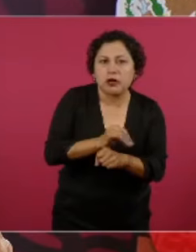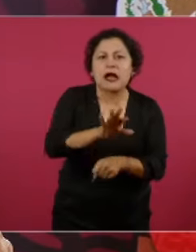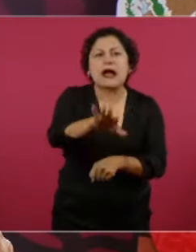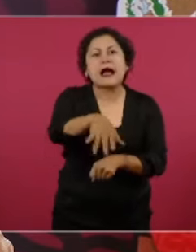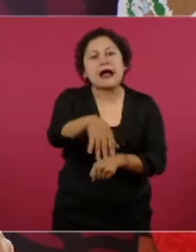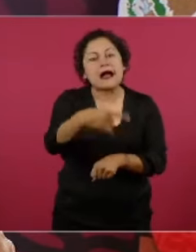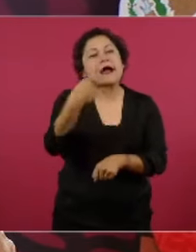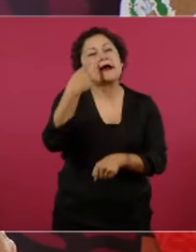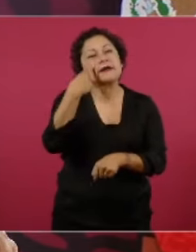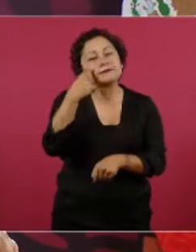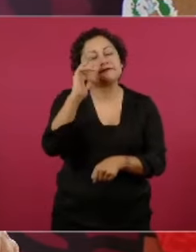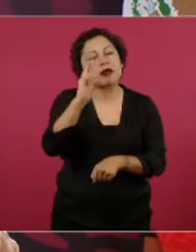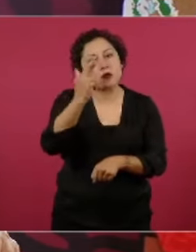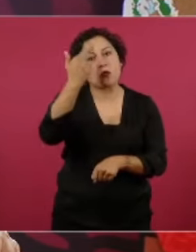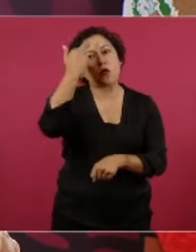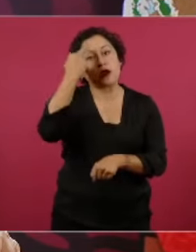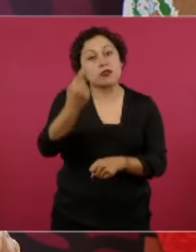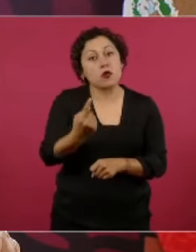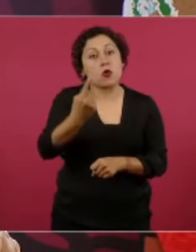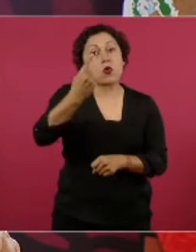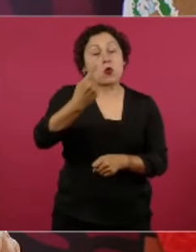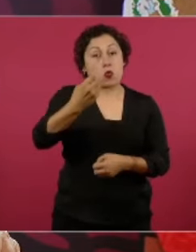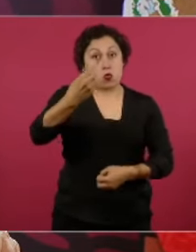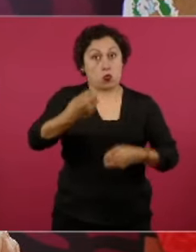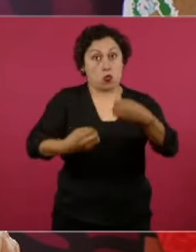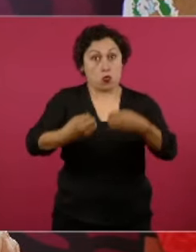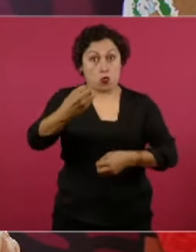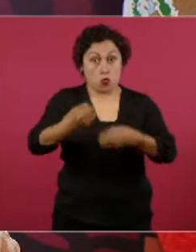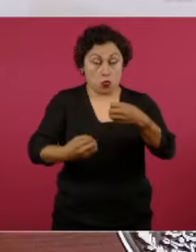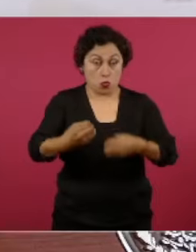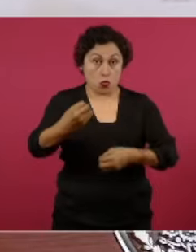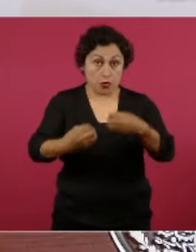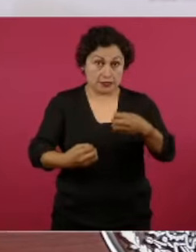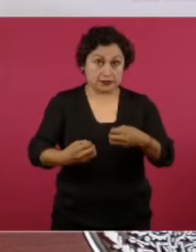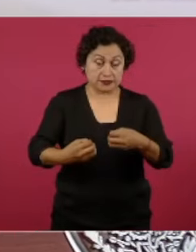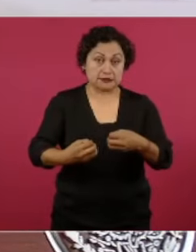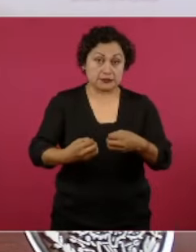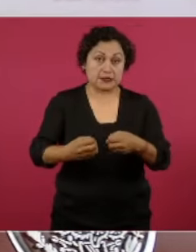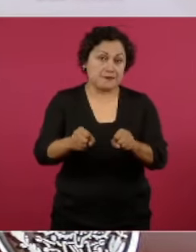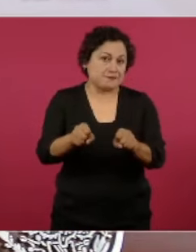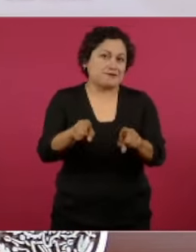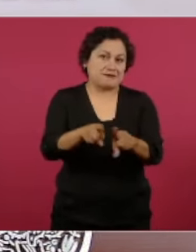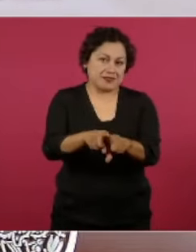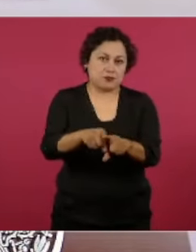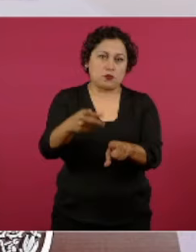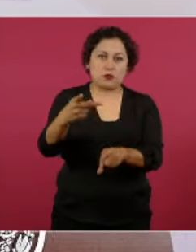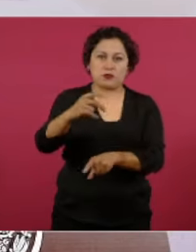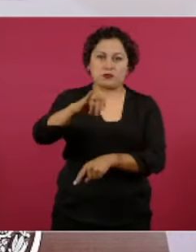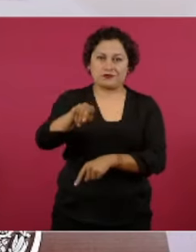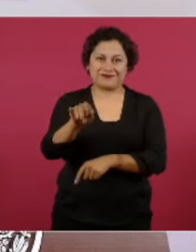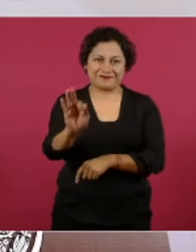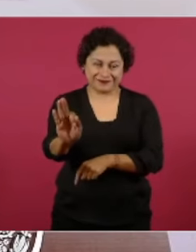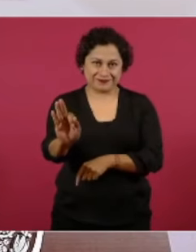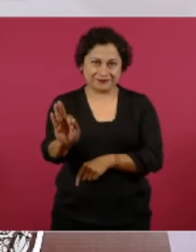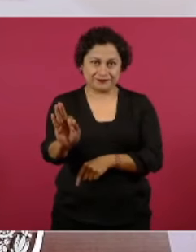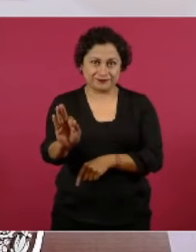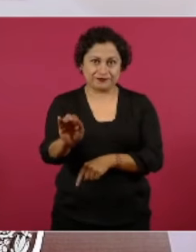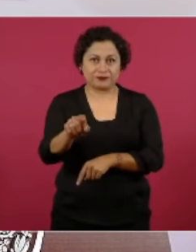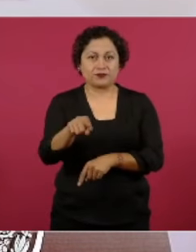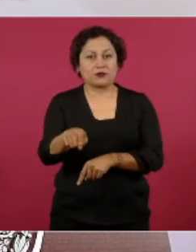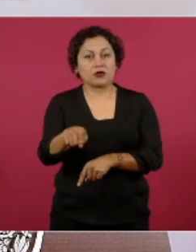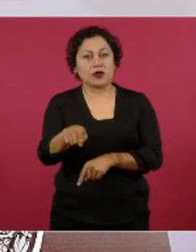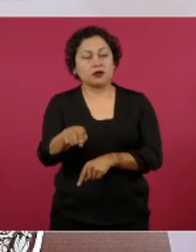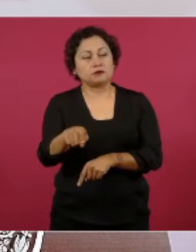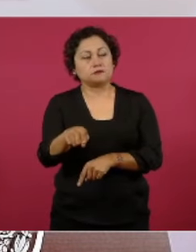del Poder Judicial no le otorgó a la